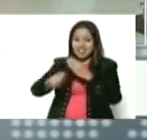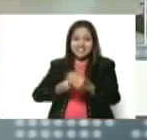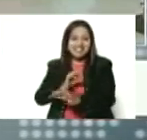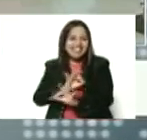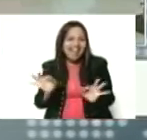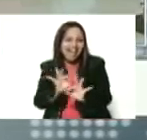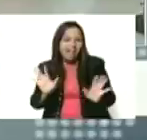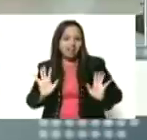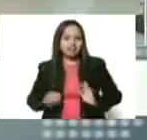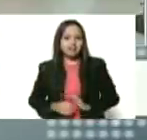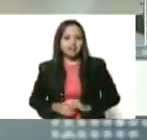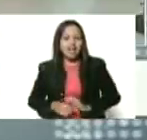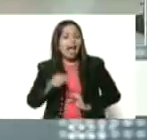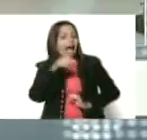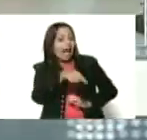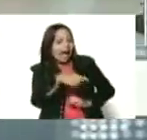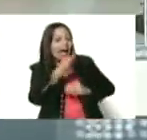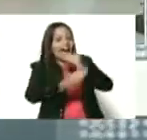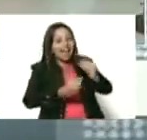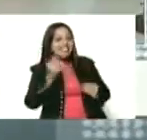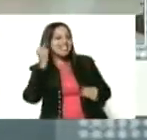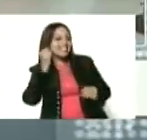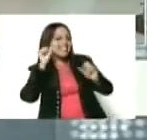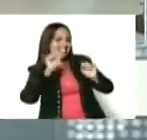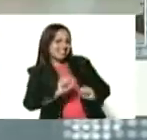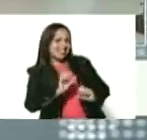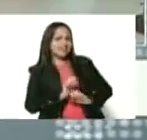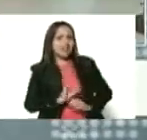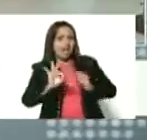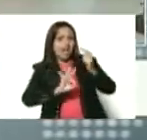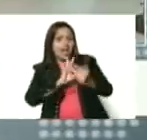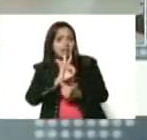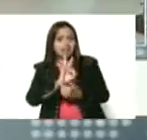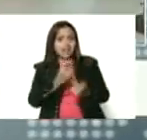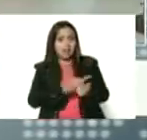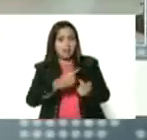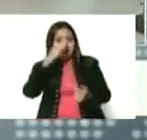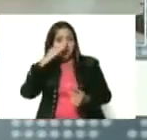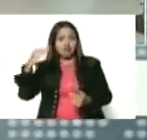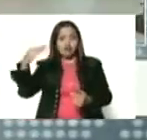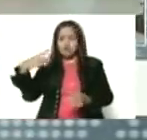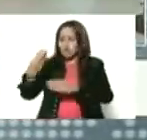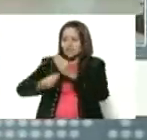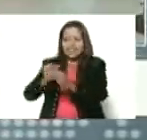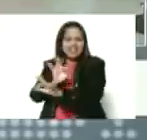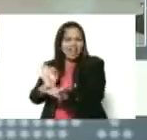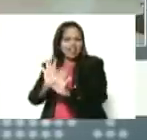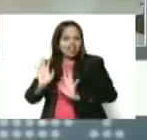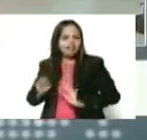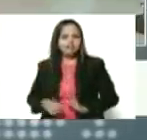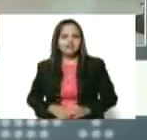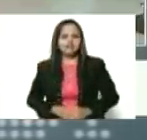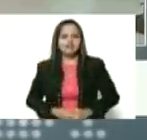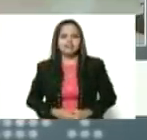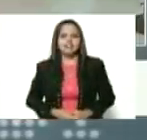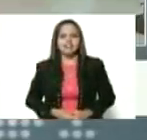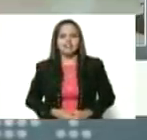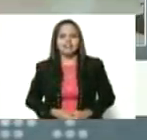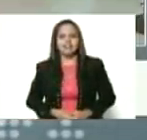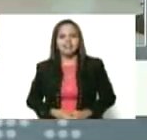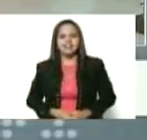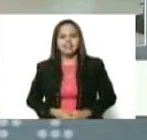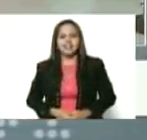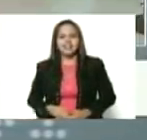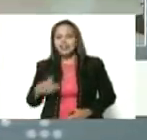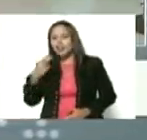lo hacen las niñas. De mis tres hermanas, la mayor, no hacía nada, Mari. No limpiaba, no